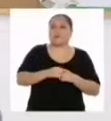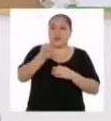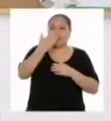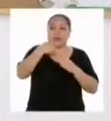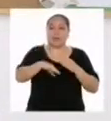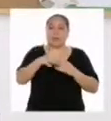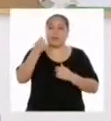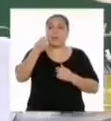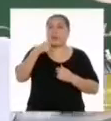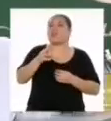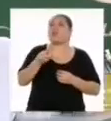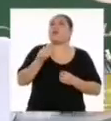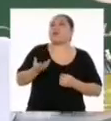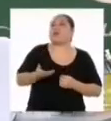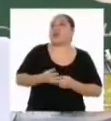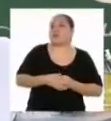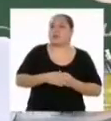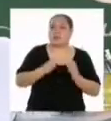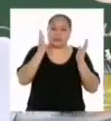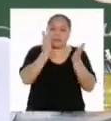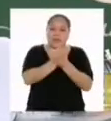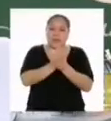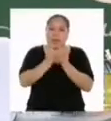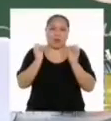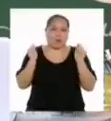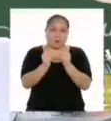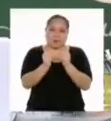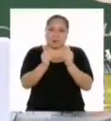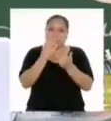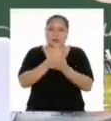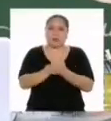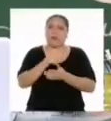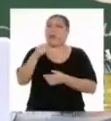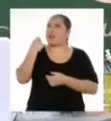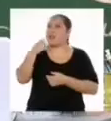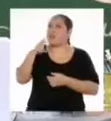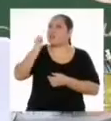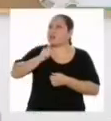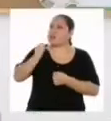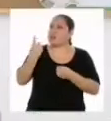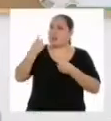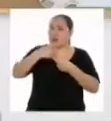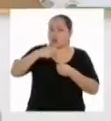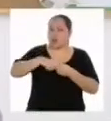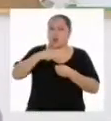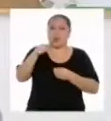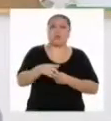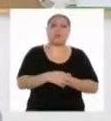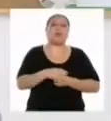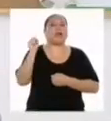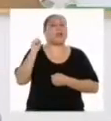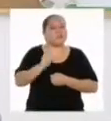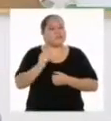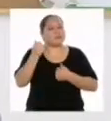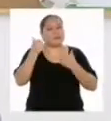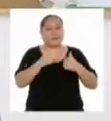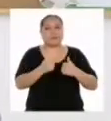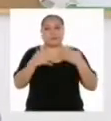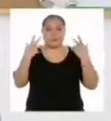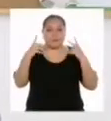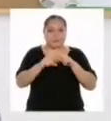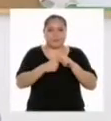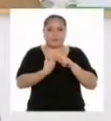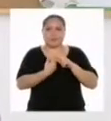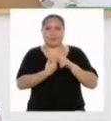del 12. ¿Por qué? Porque ese número, el 12, sí está incluido en el intervalo. Genial. Ya podemos